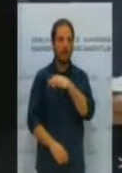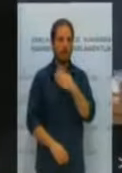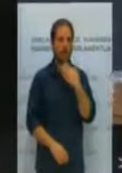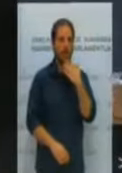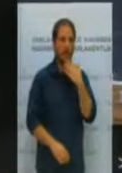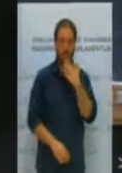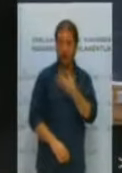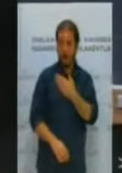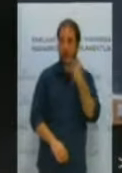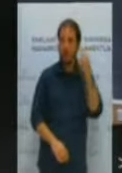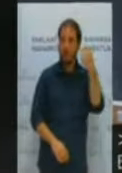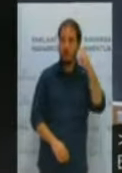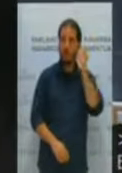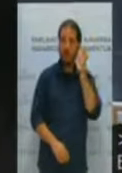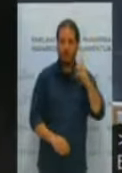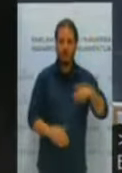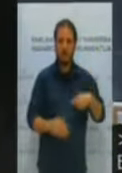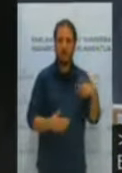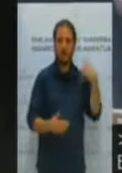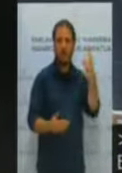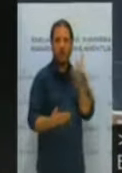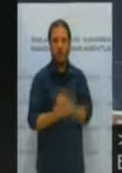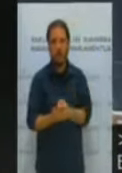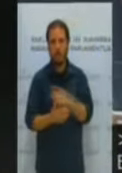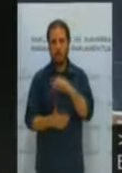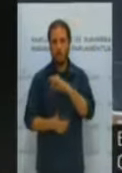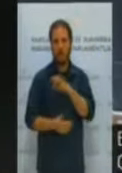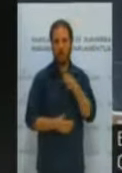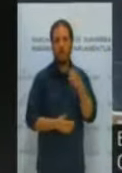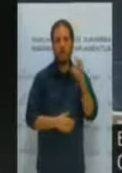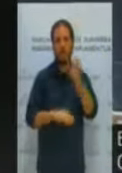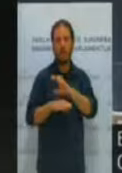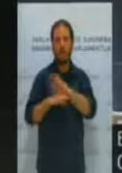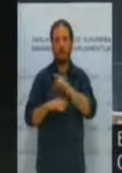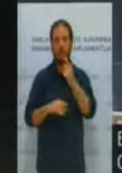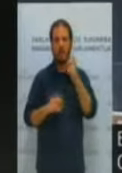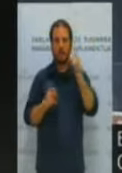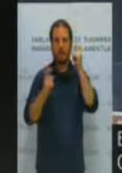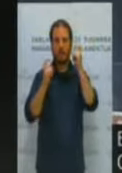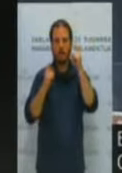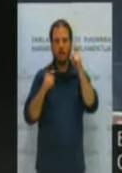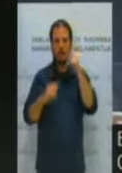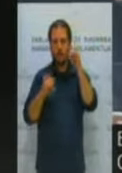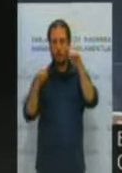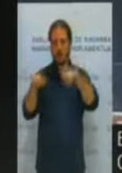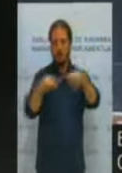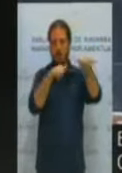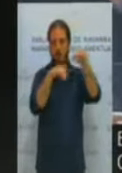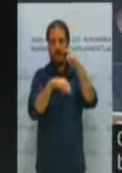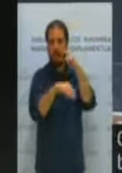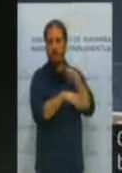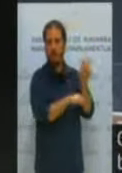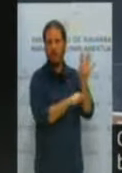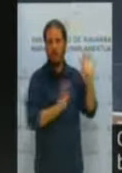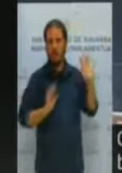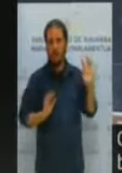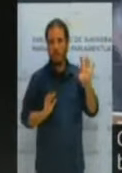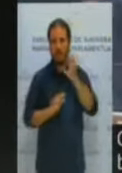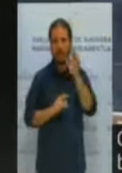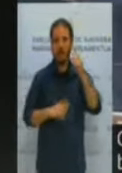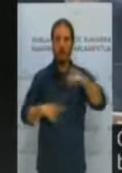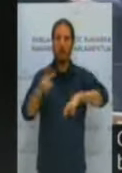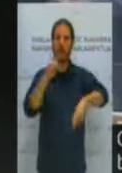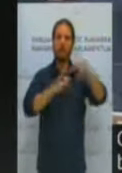Evidentemente una vez más la señora consejera intenta desviar la atención buscando en el baúl de los recuerdos algunas cuestiones que